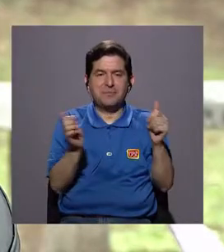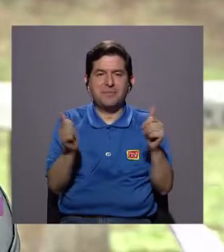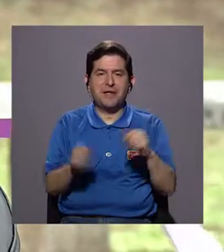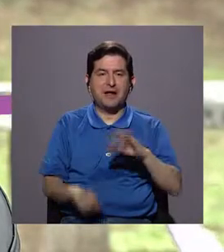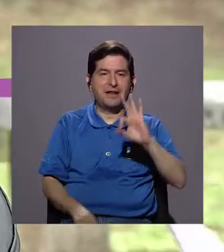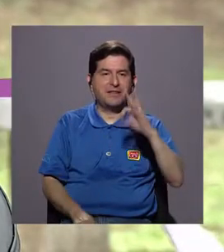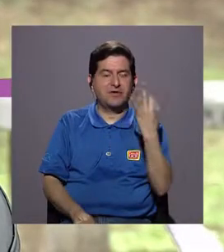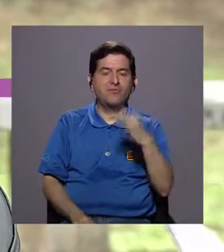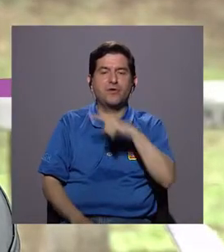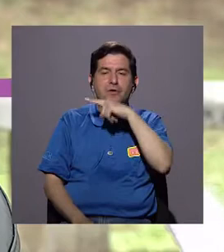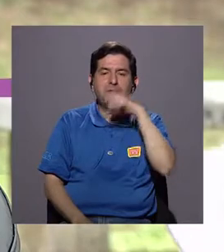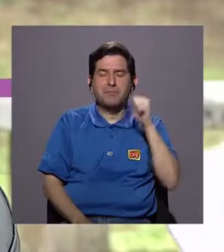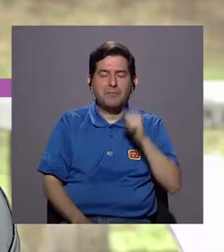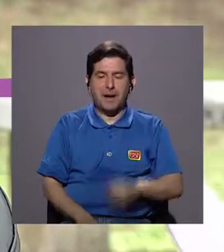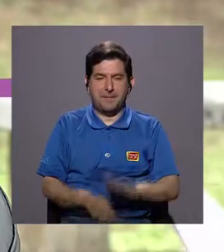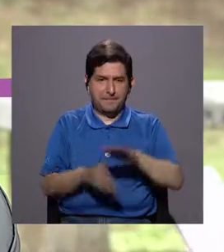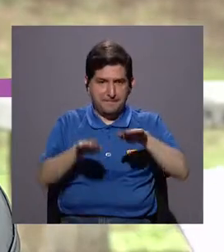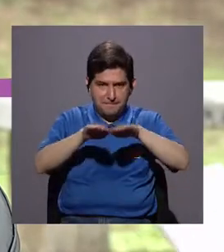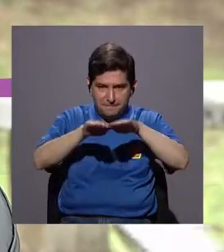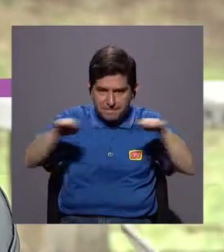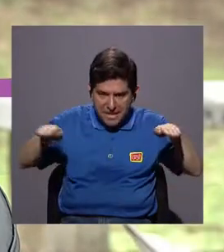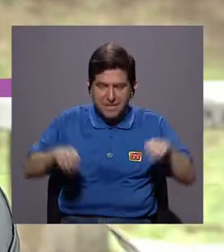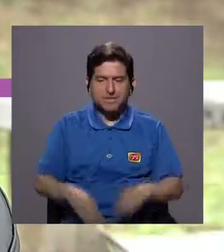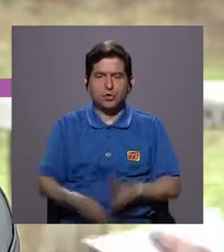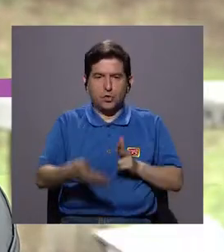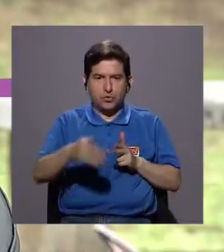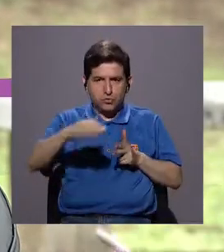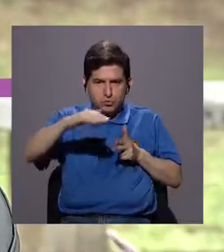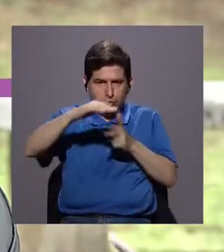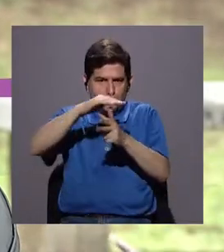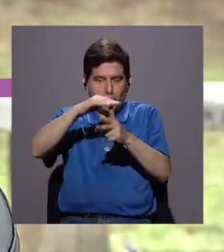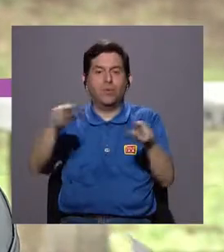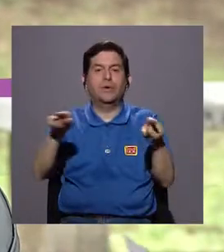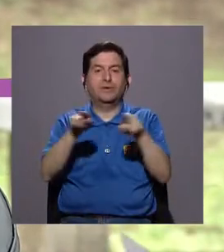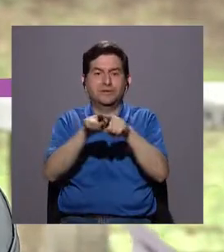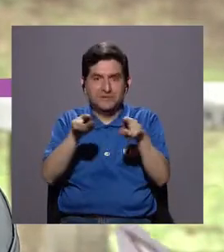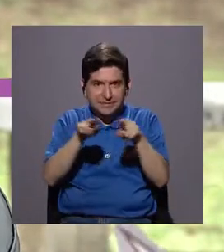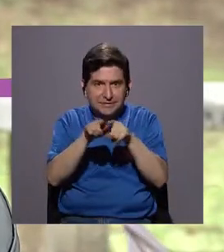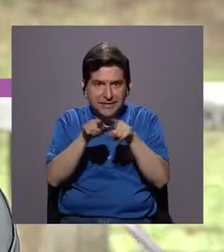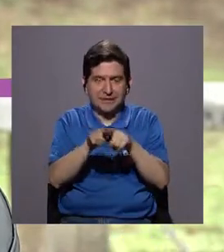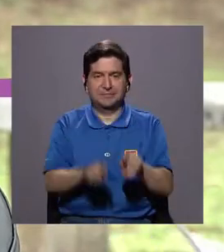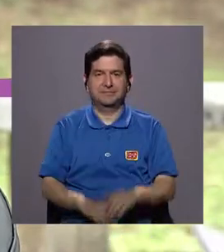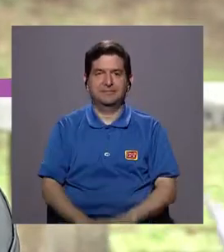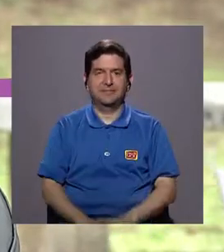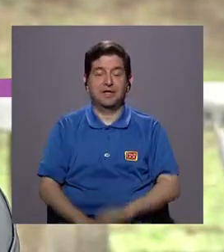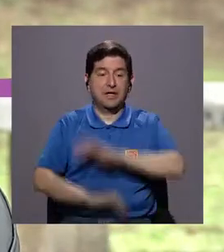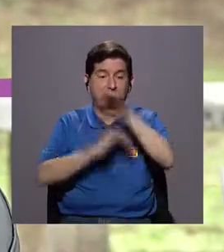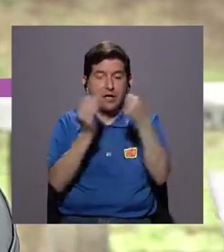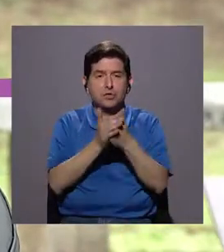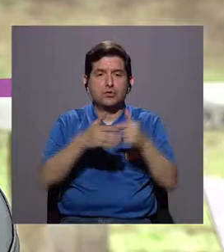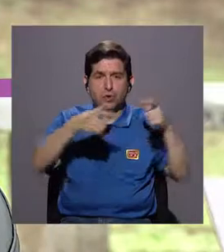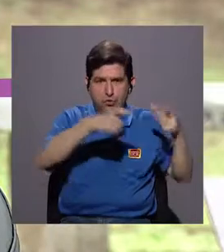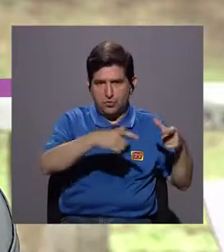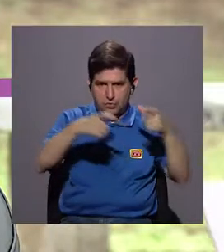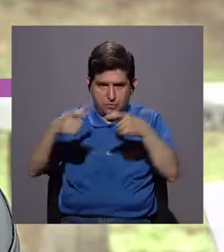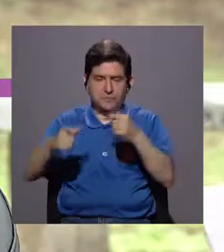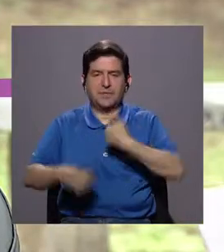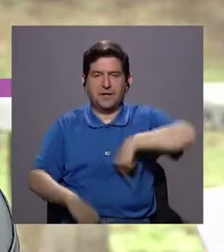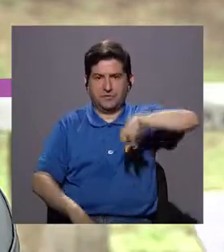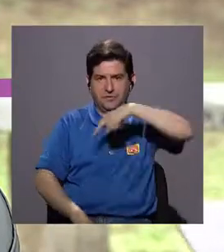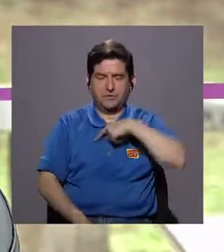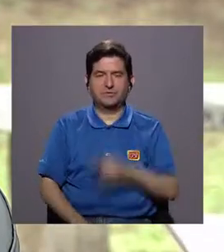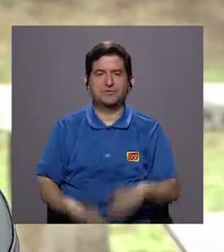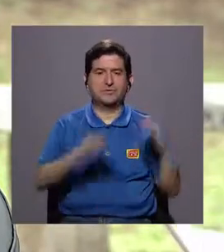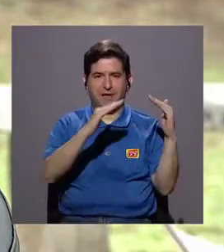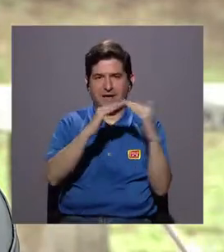importante. No solo los pisos, no solo las cocheras, sino también toda la vajilla nuestra.